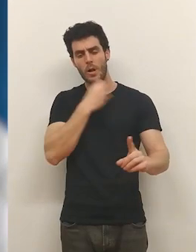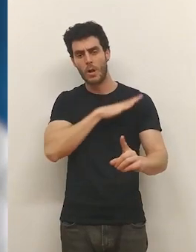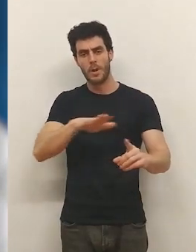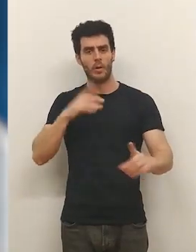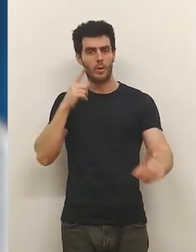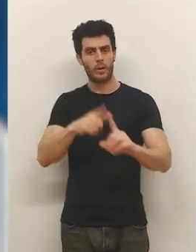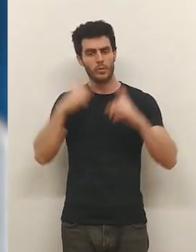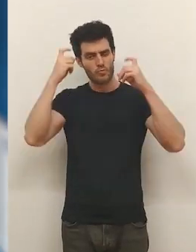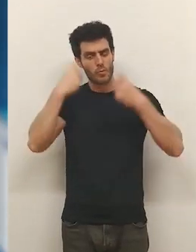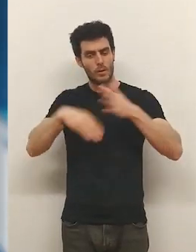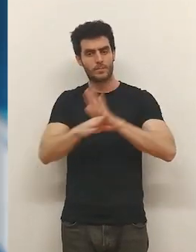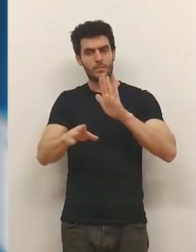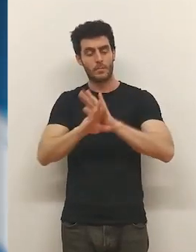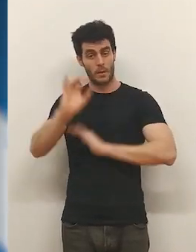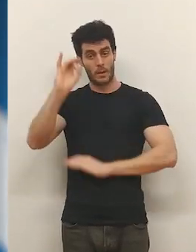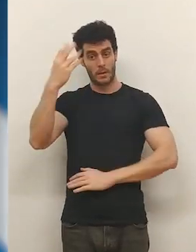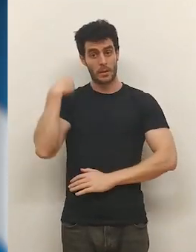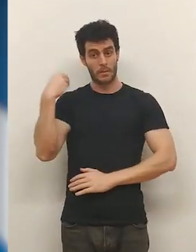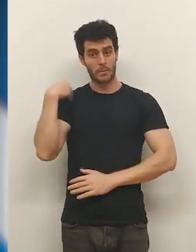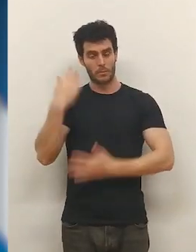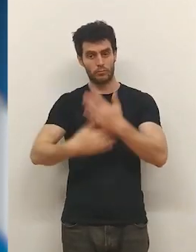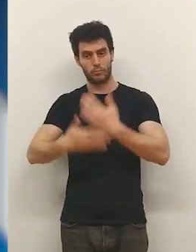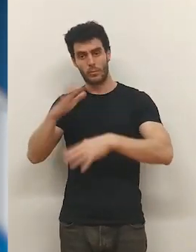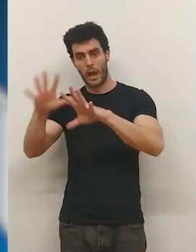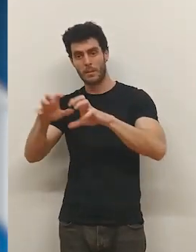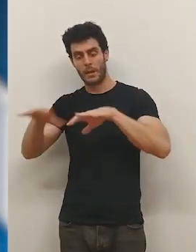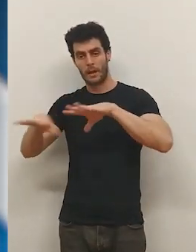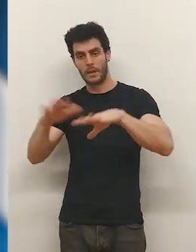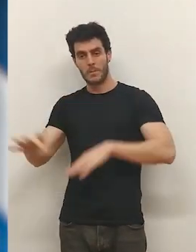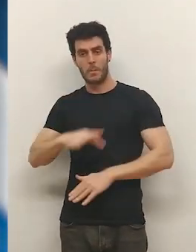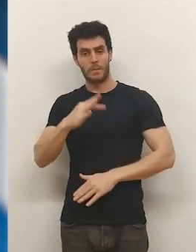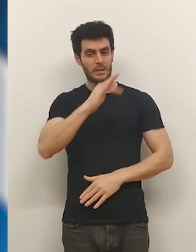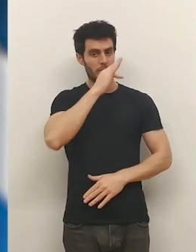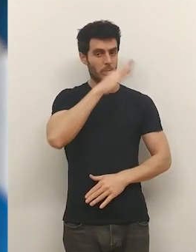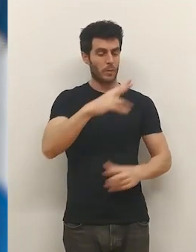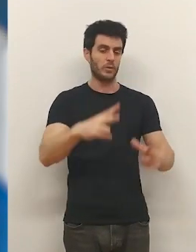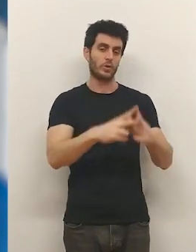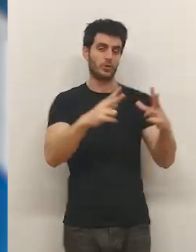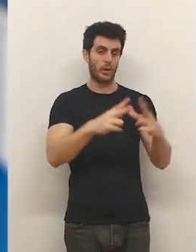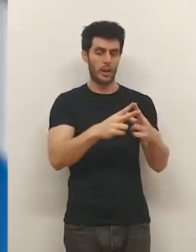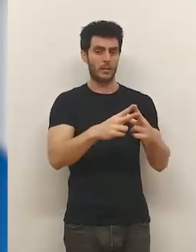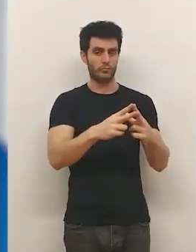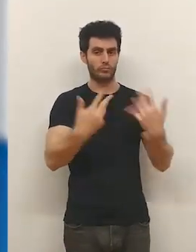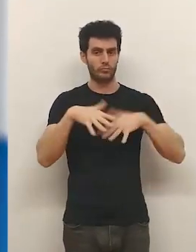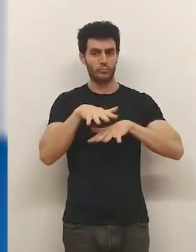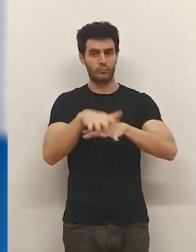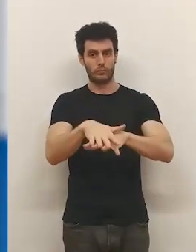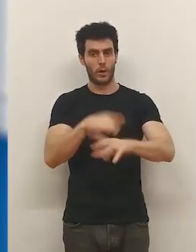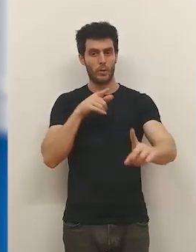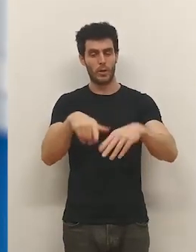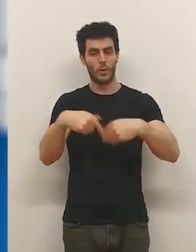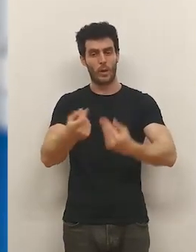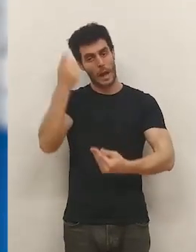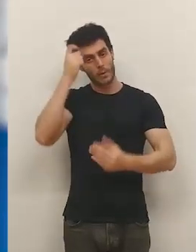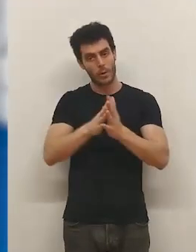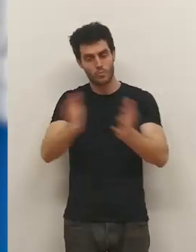para seguir esforzándose. Una iniciativa que combina el aprendizaje activo... ...y el compromiso social... ...como vía de motivación para